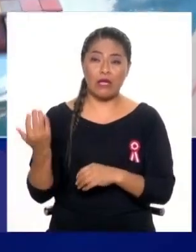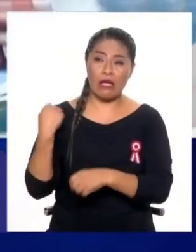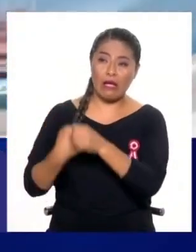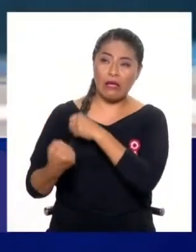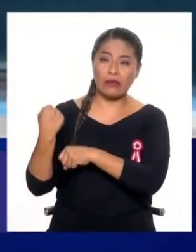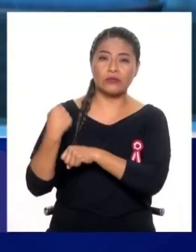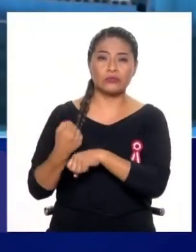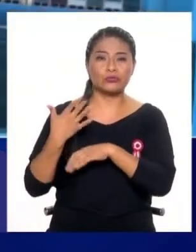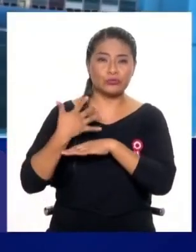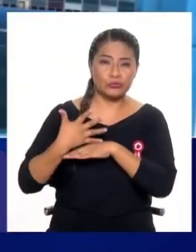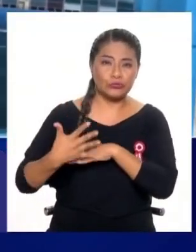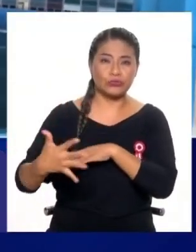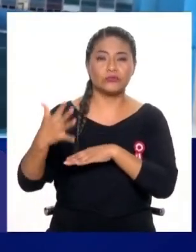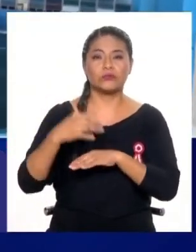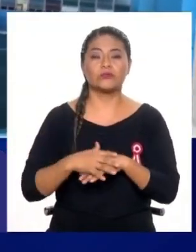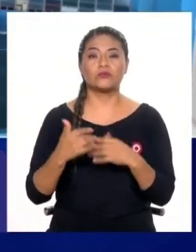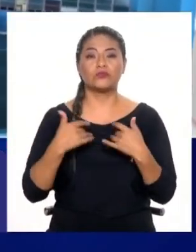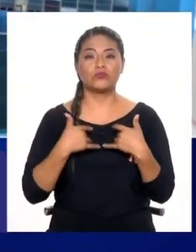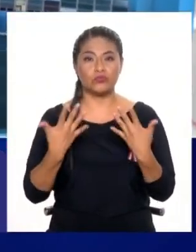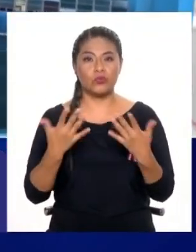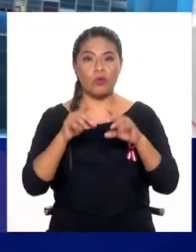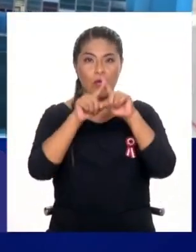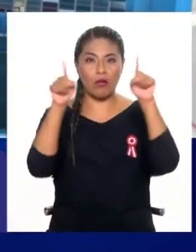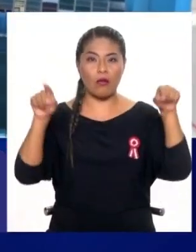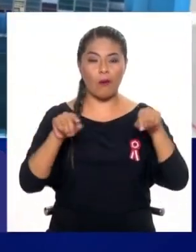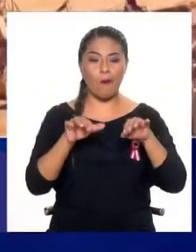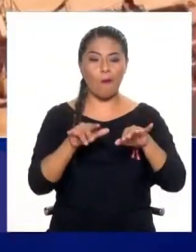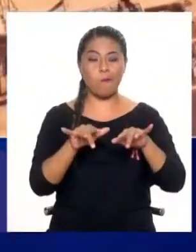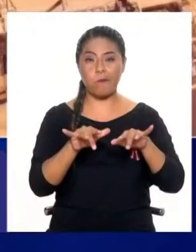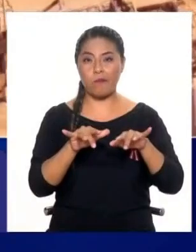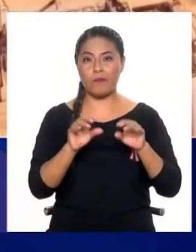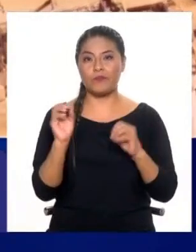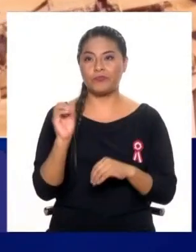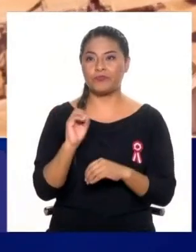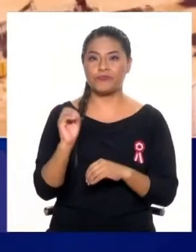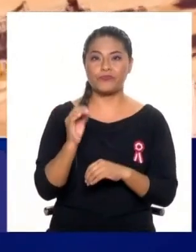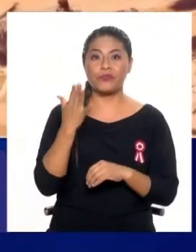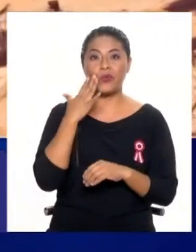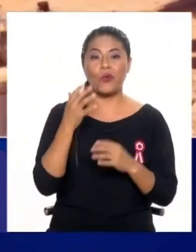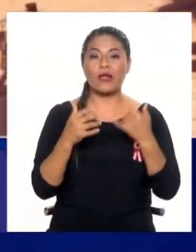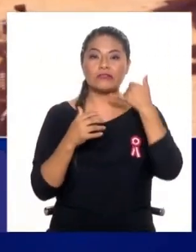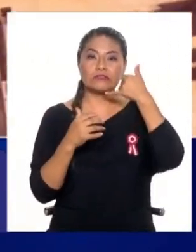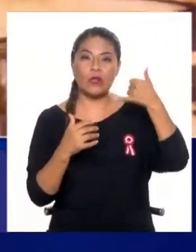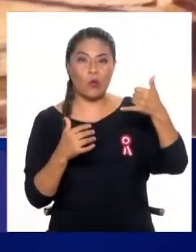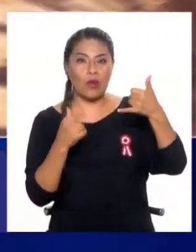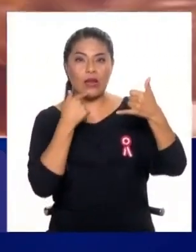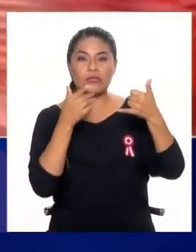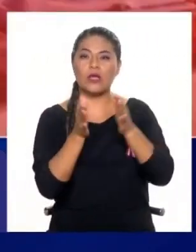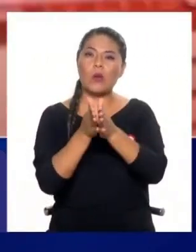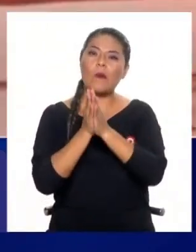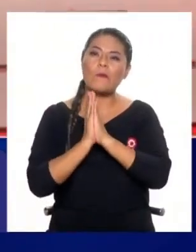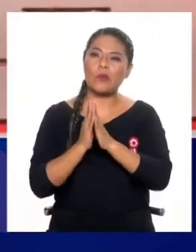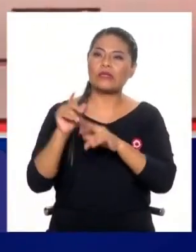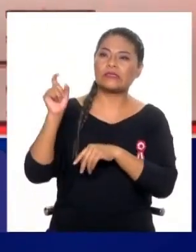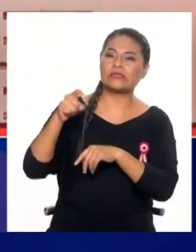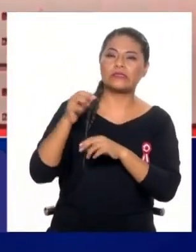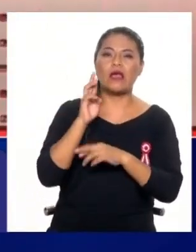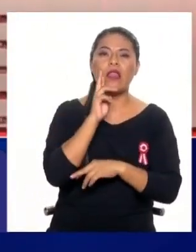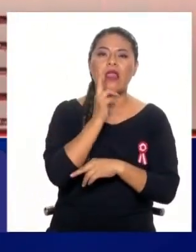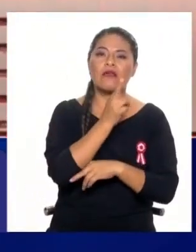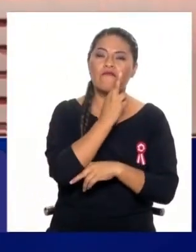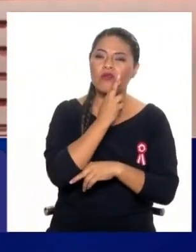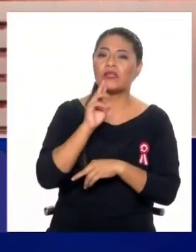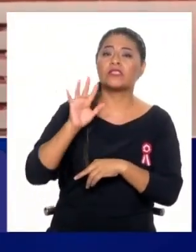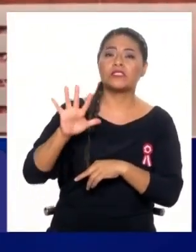desarrollo, en los cuales yo agarraba el computador o el celular, digamos, y le decía, por favor, resérvame un restaurante para cinco